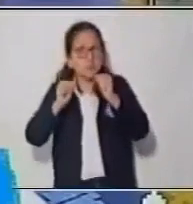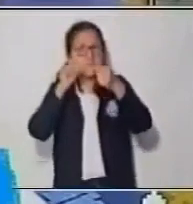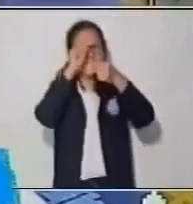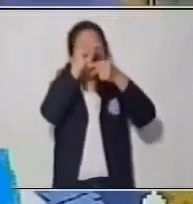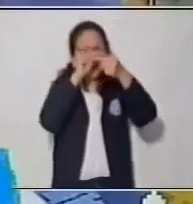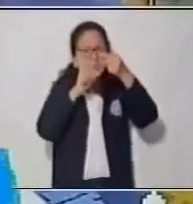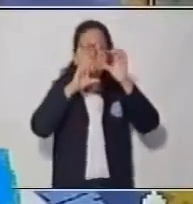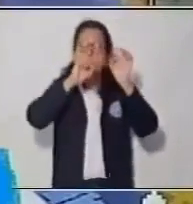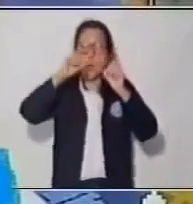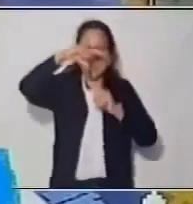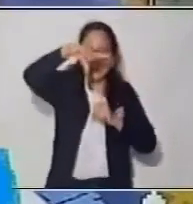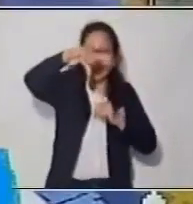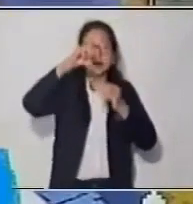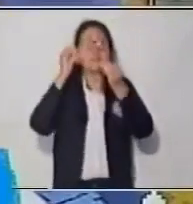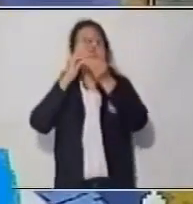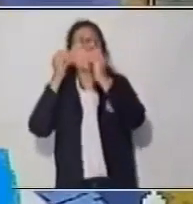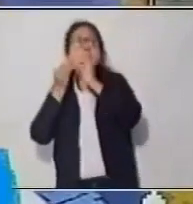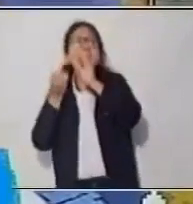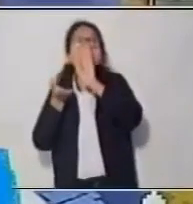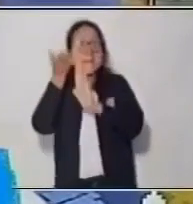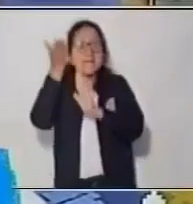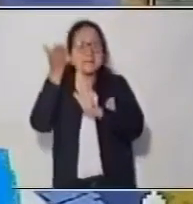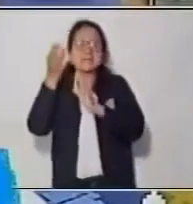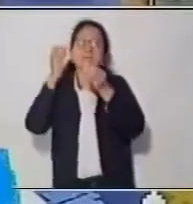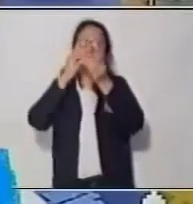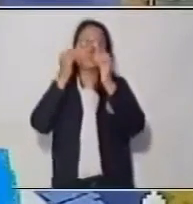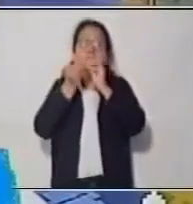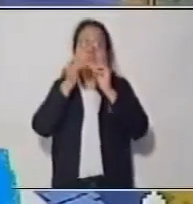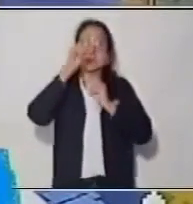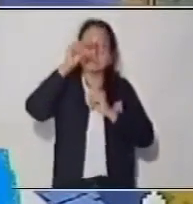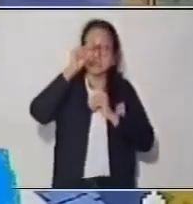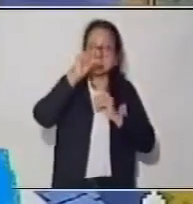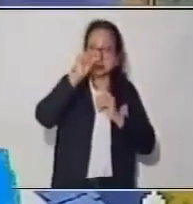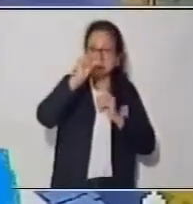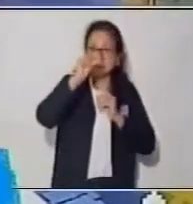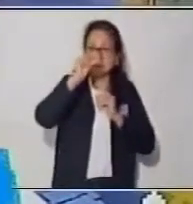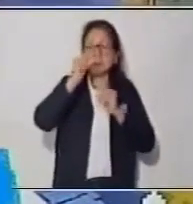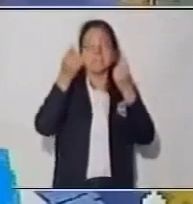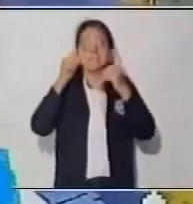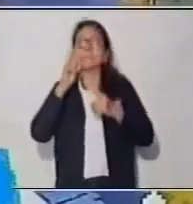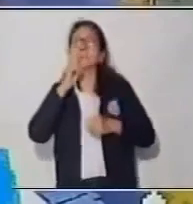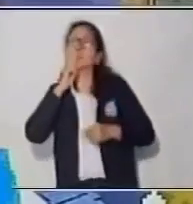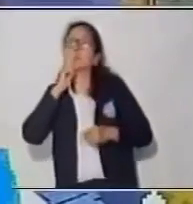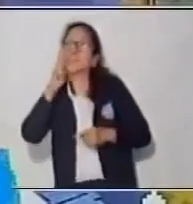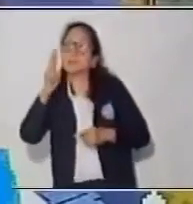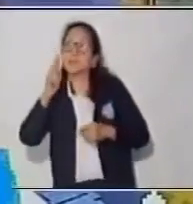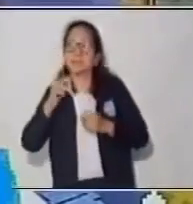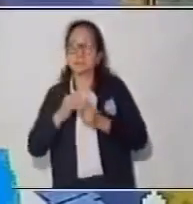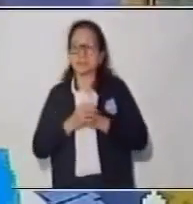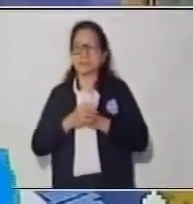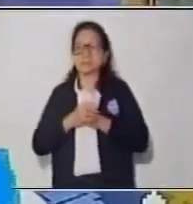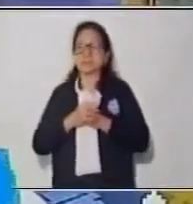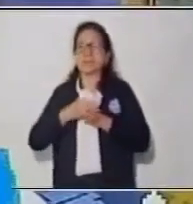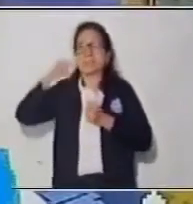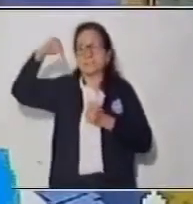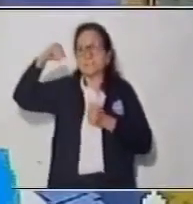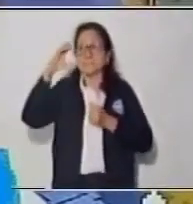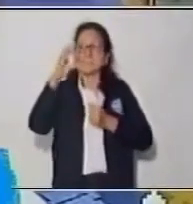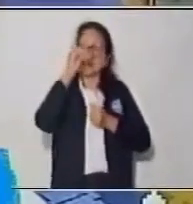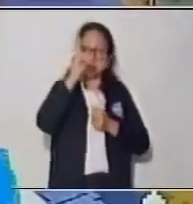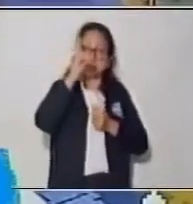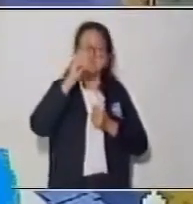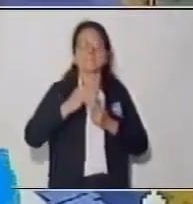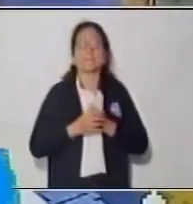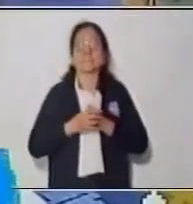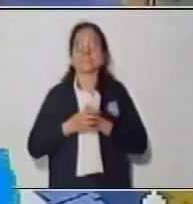un número mayor con un número menor, pero que su resultado en máximo común divisor